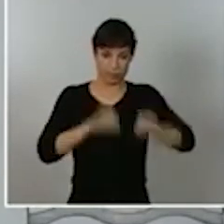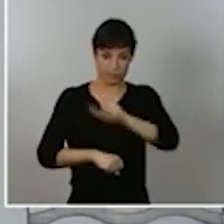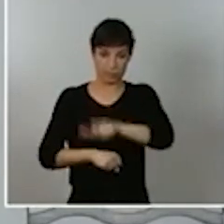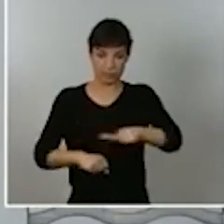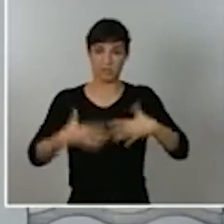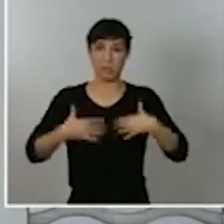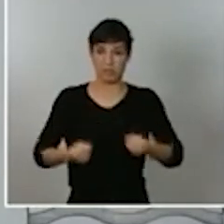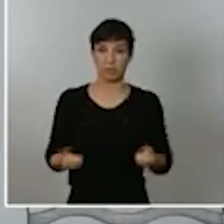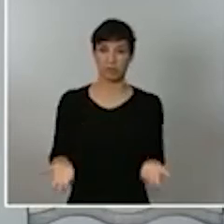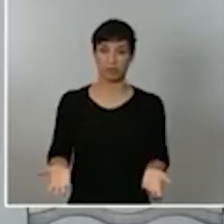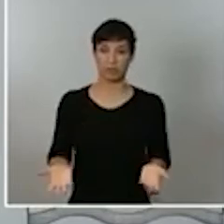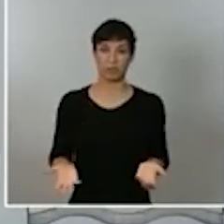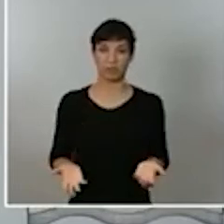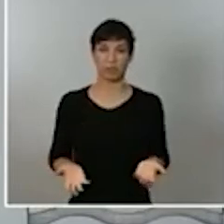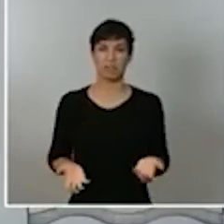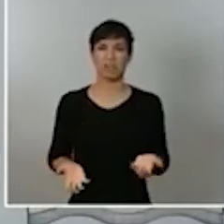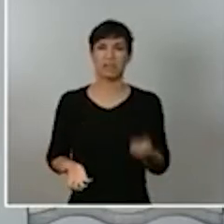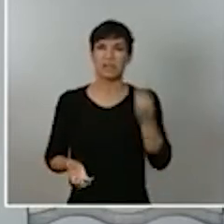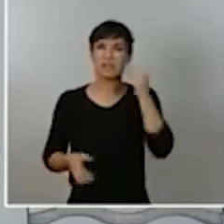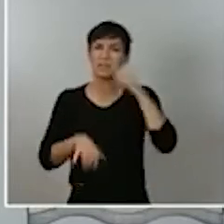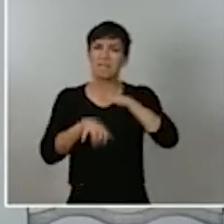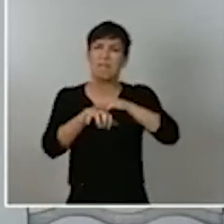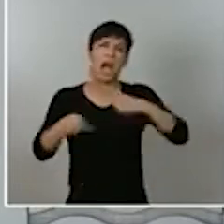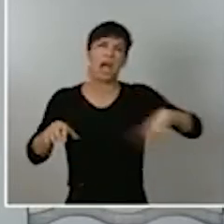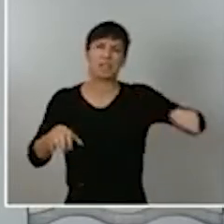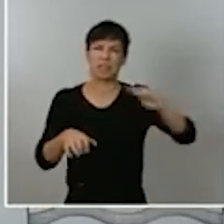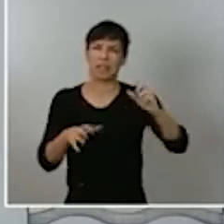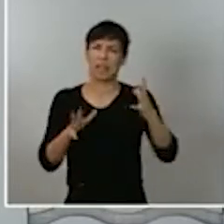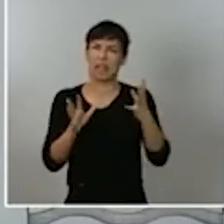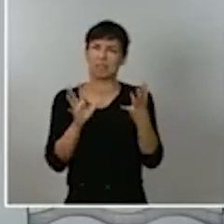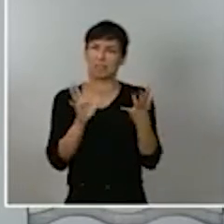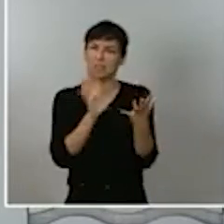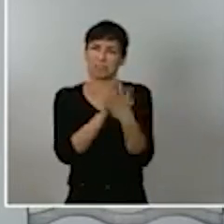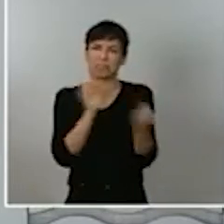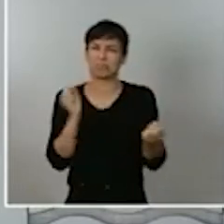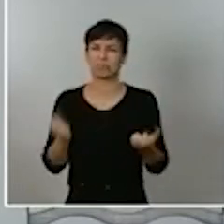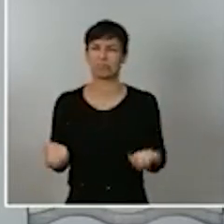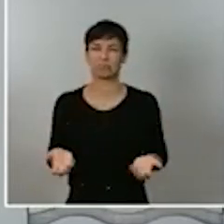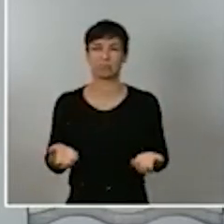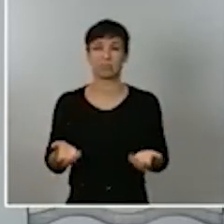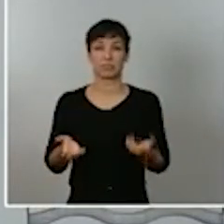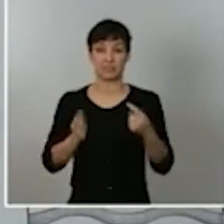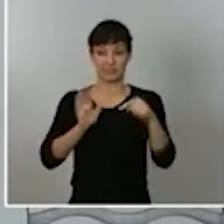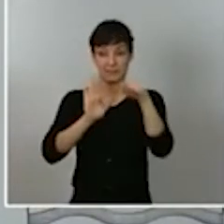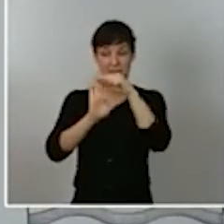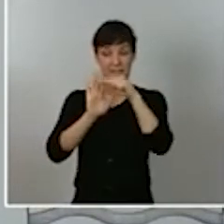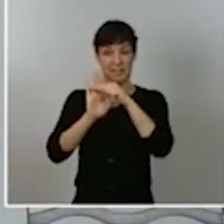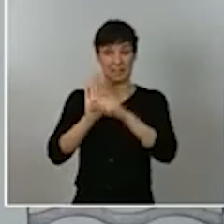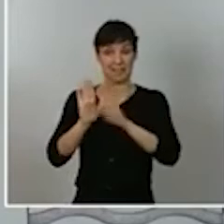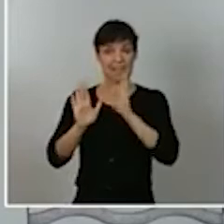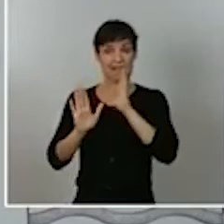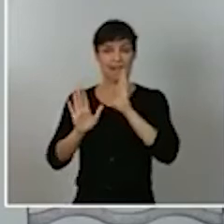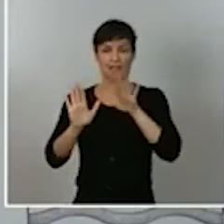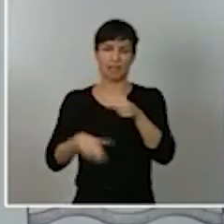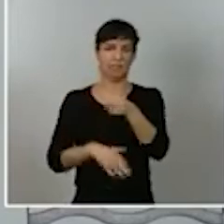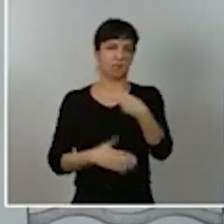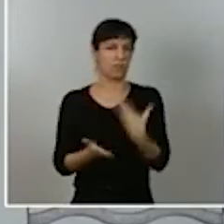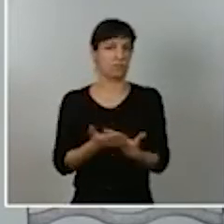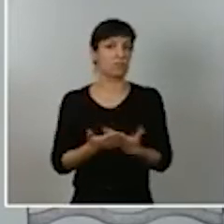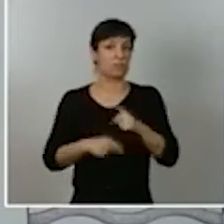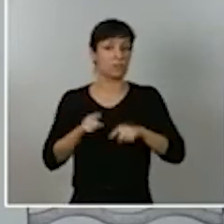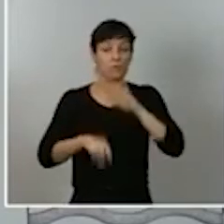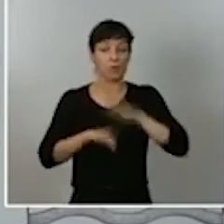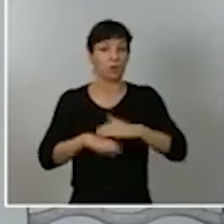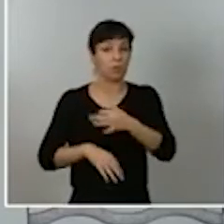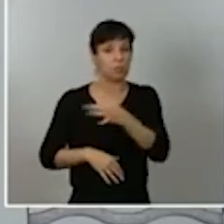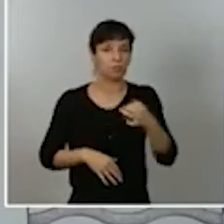compartido ampliamente y por tanto pienso que las medidas que hemos adoptado van a dar frutos y se cumplen correctamente y estoy seguro que si